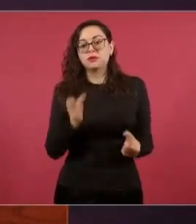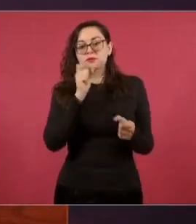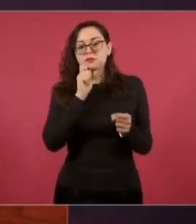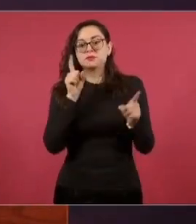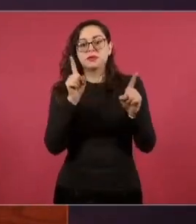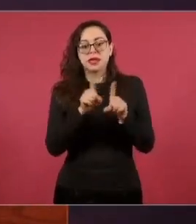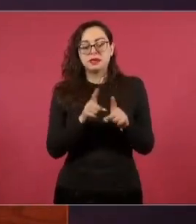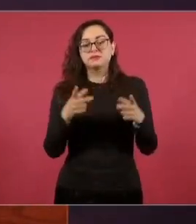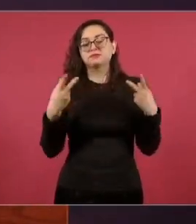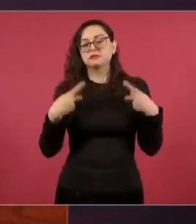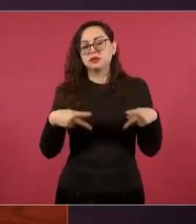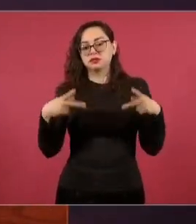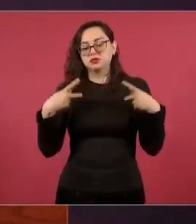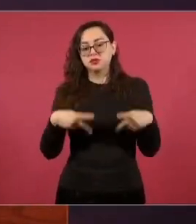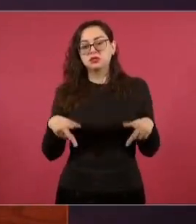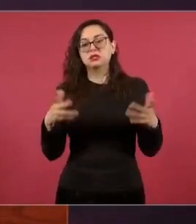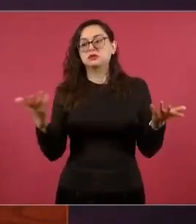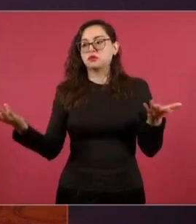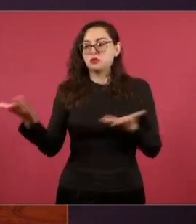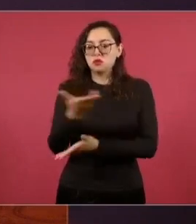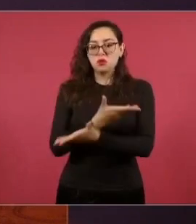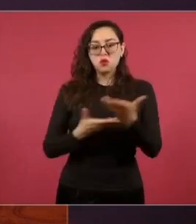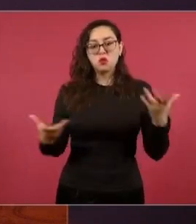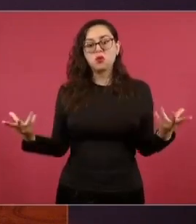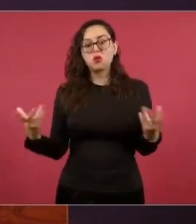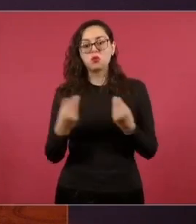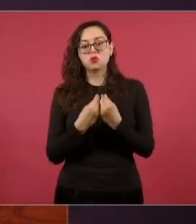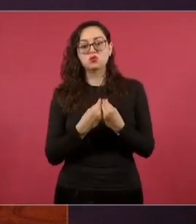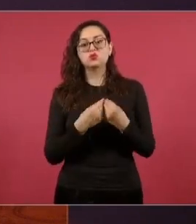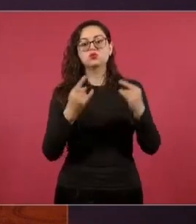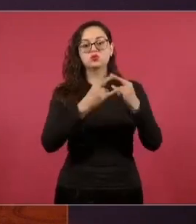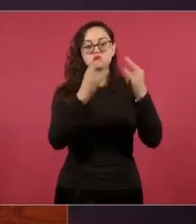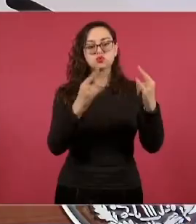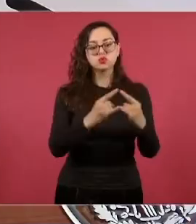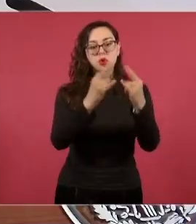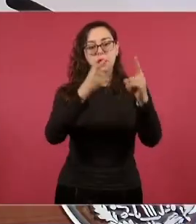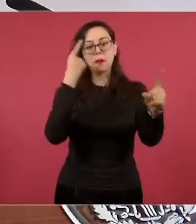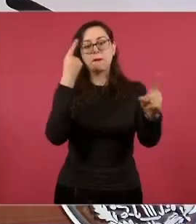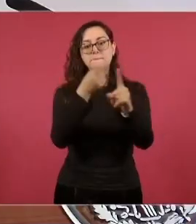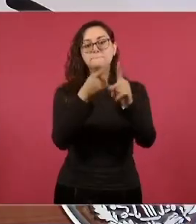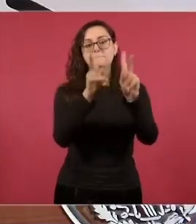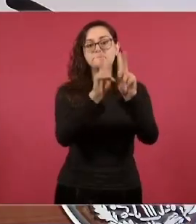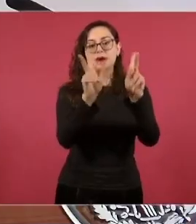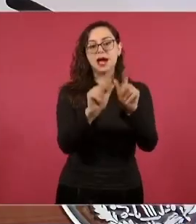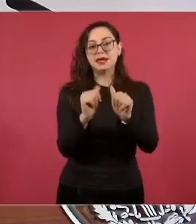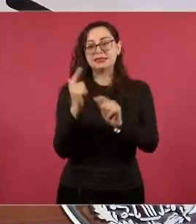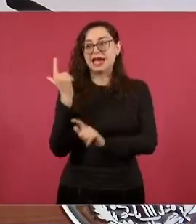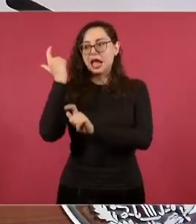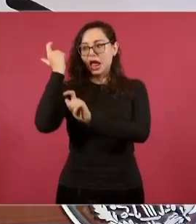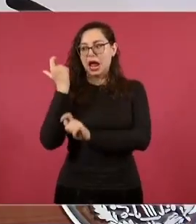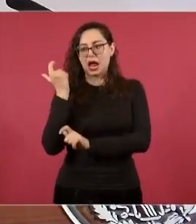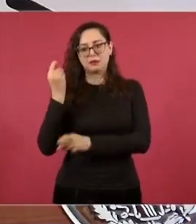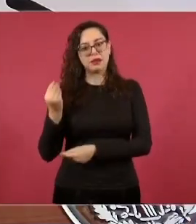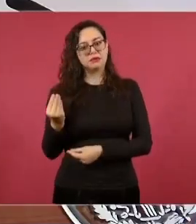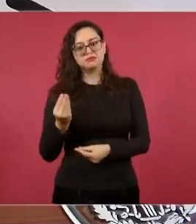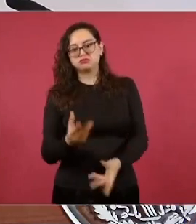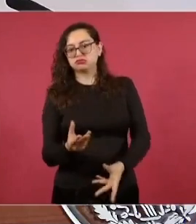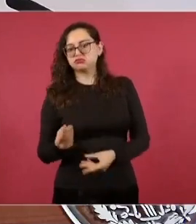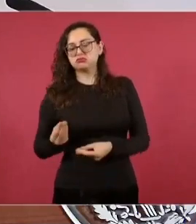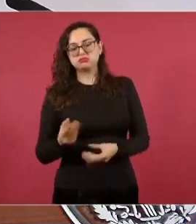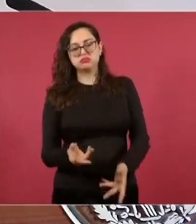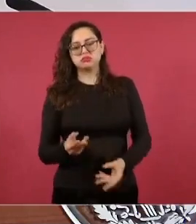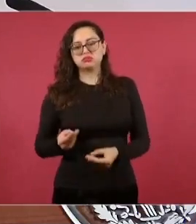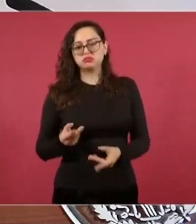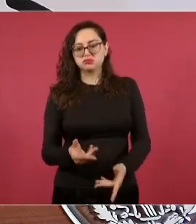el desarme voluntario, constructores de paz, redes por la prevención de la violencia y las adicciones en las